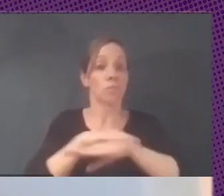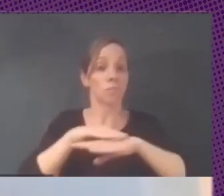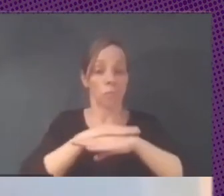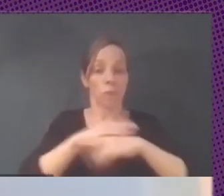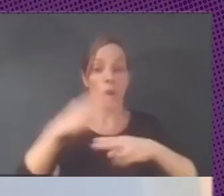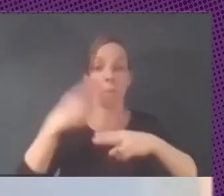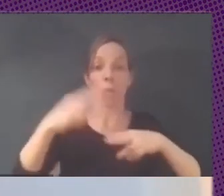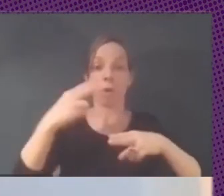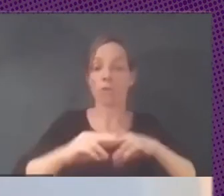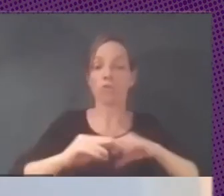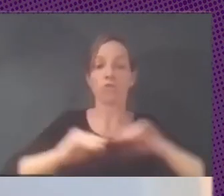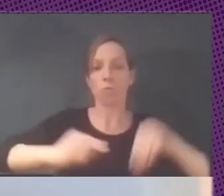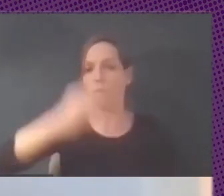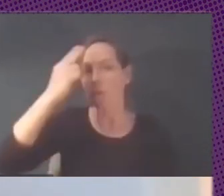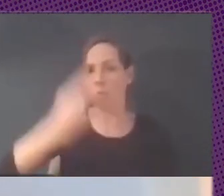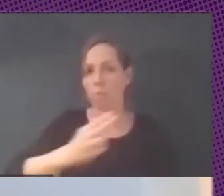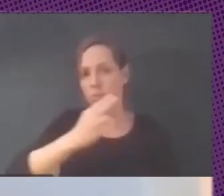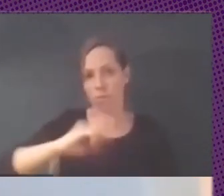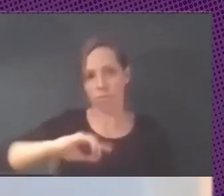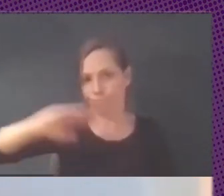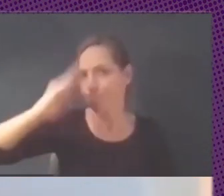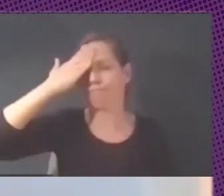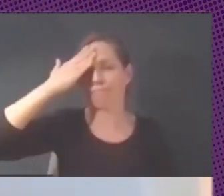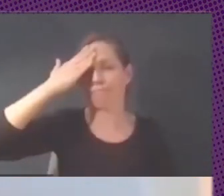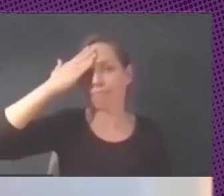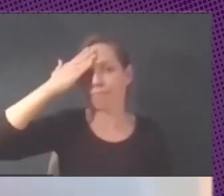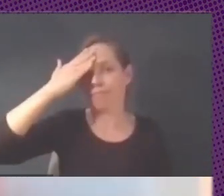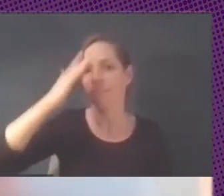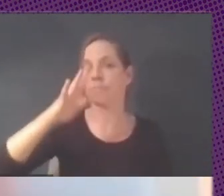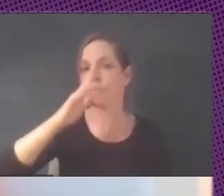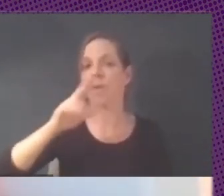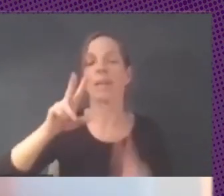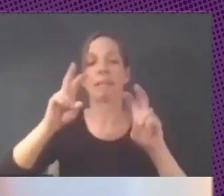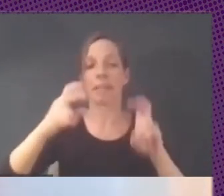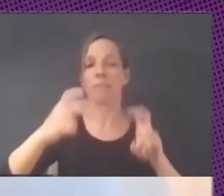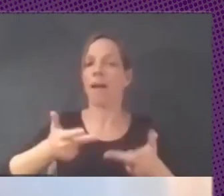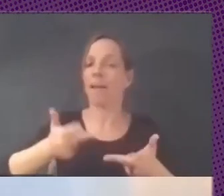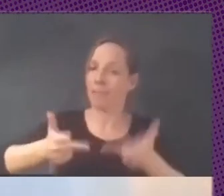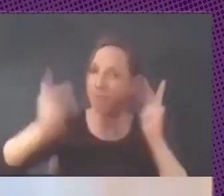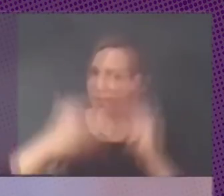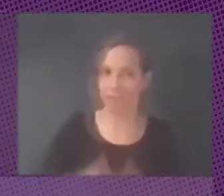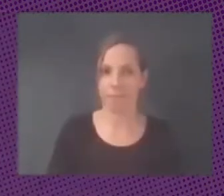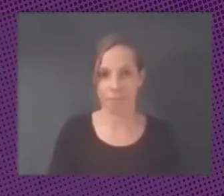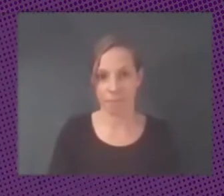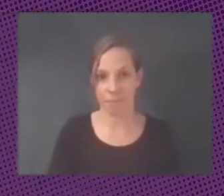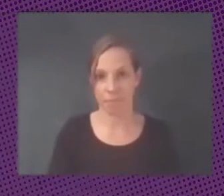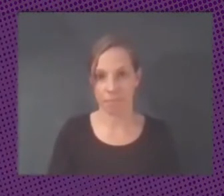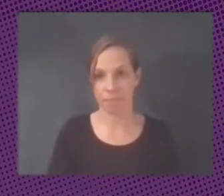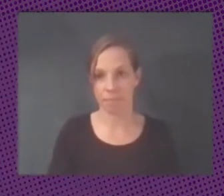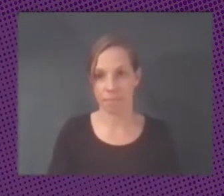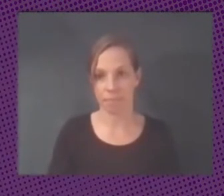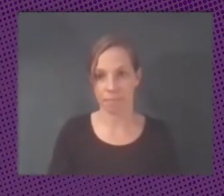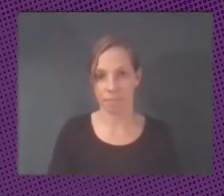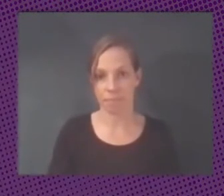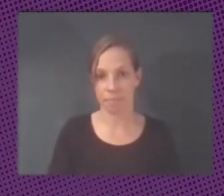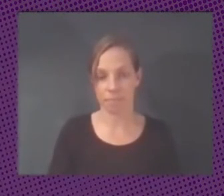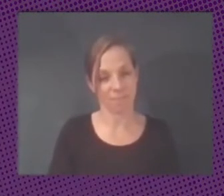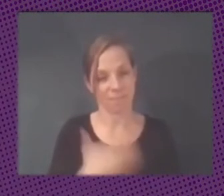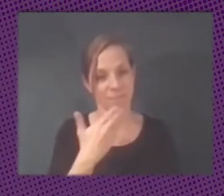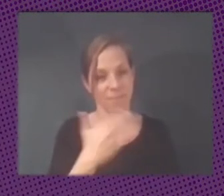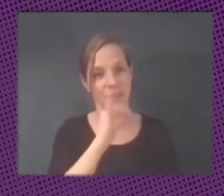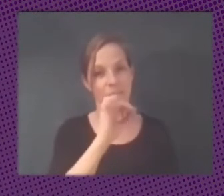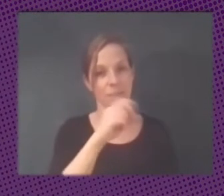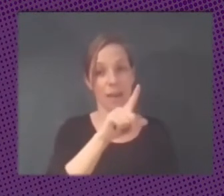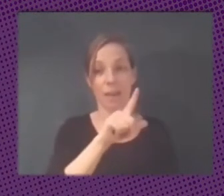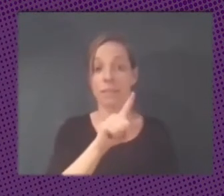del por qué es esto que es un tema de plata es un tema de libertad muchas gracias Ismael y le